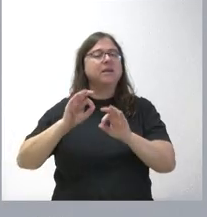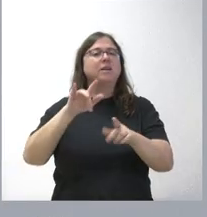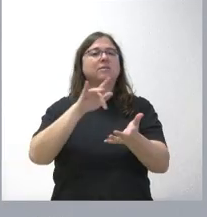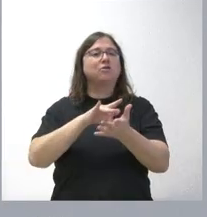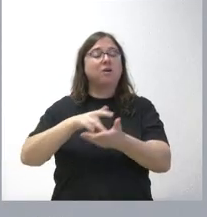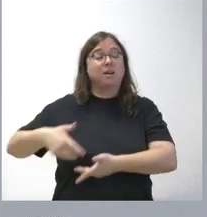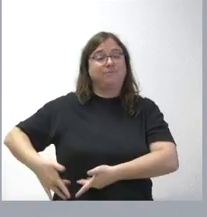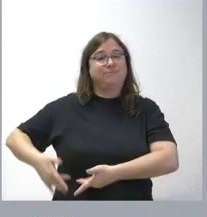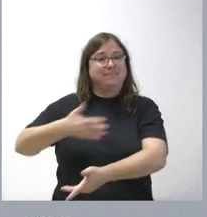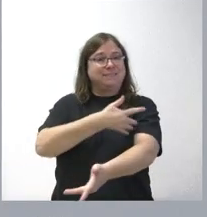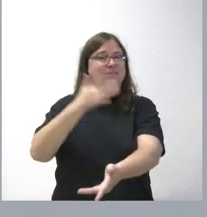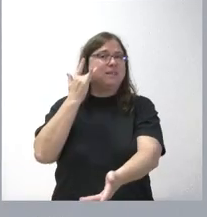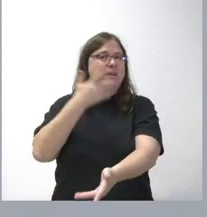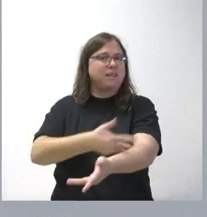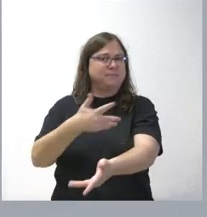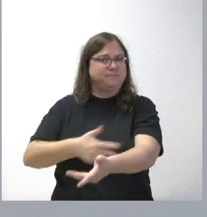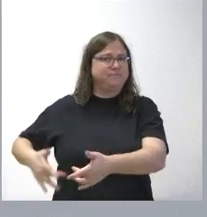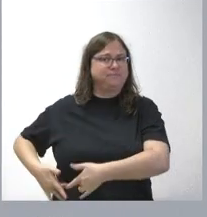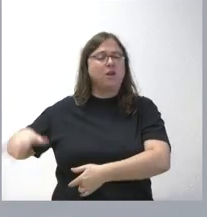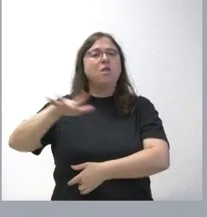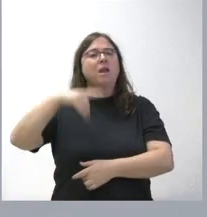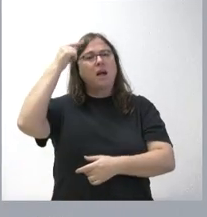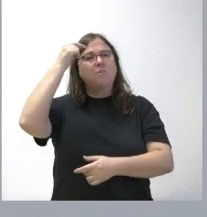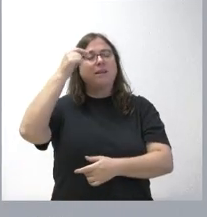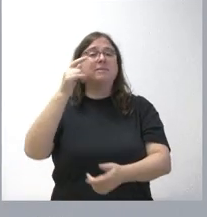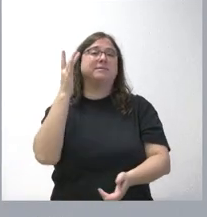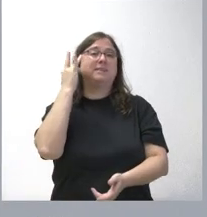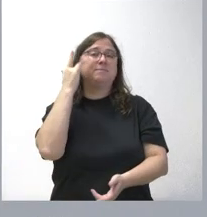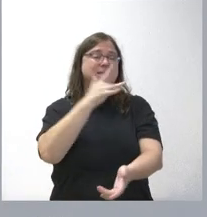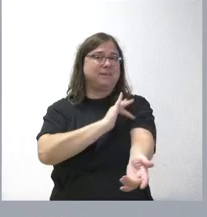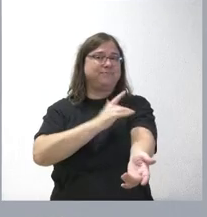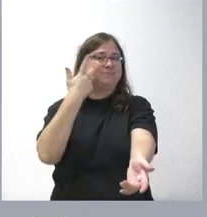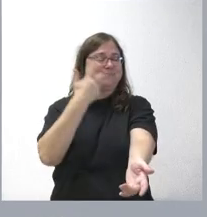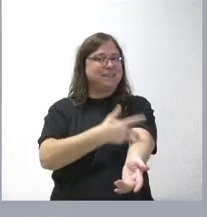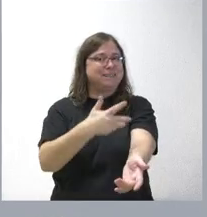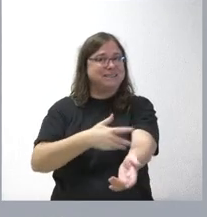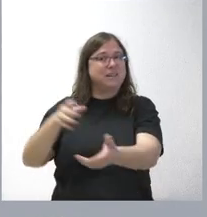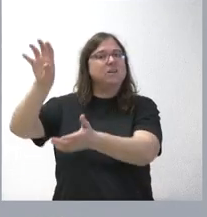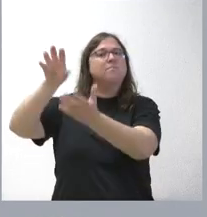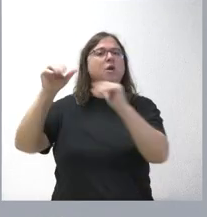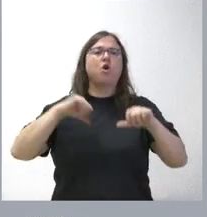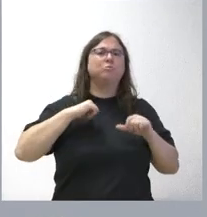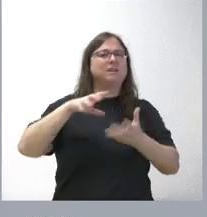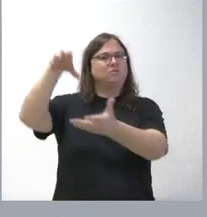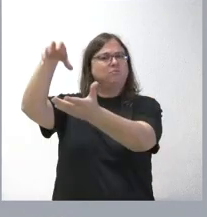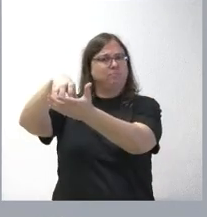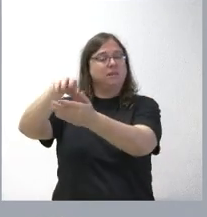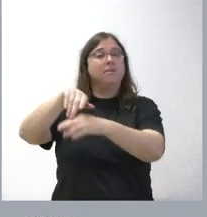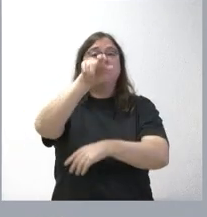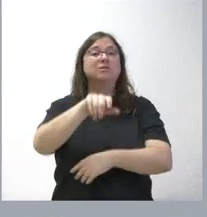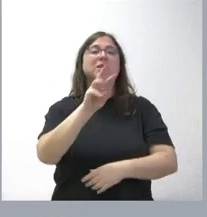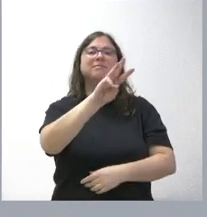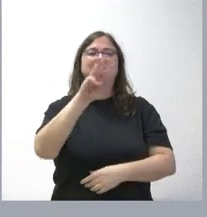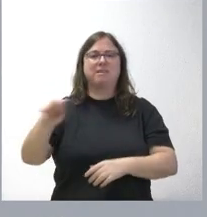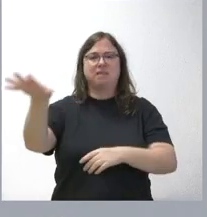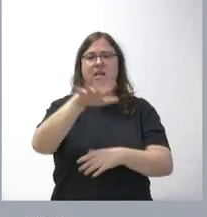salud de Ávila. Es una hemodiálisis en centros extrahospitalarios para 33 pacientes del área de salud